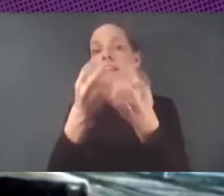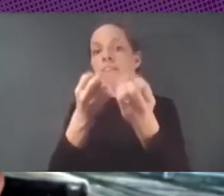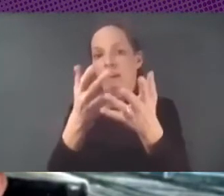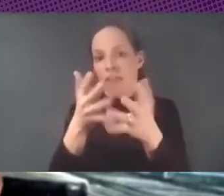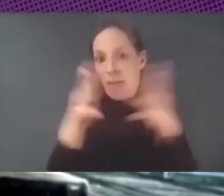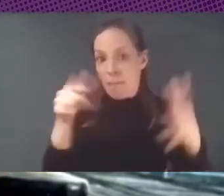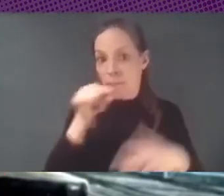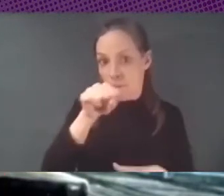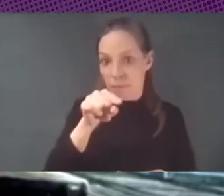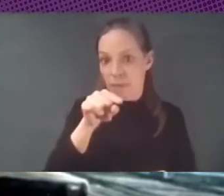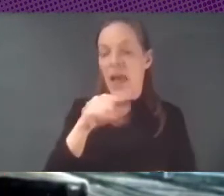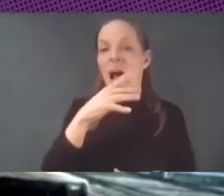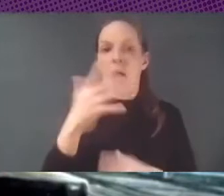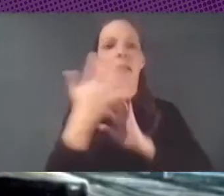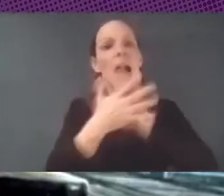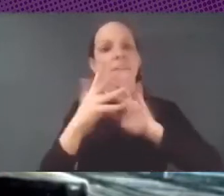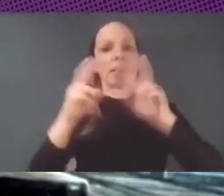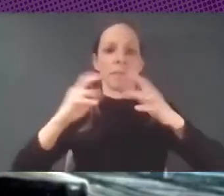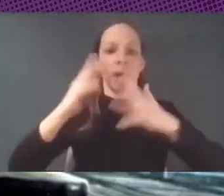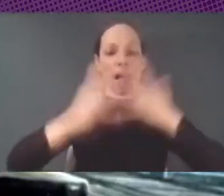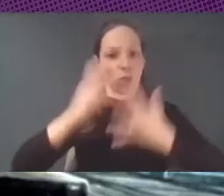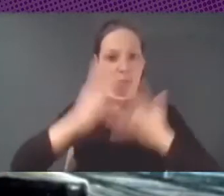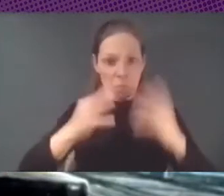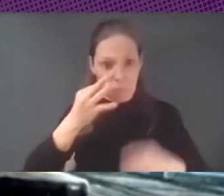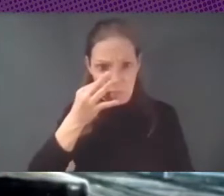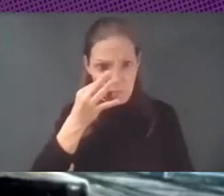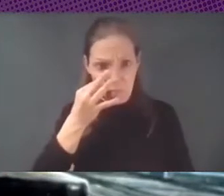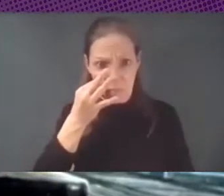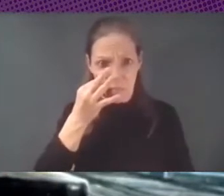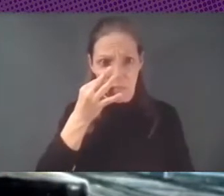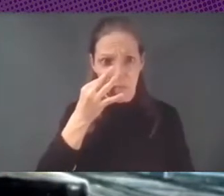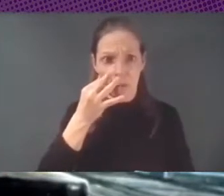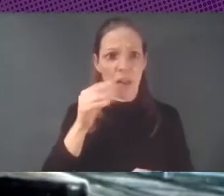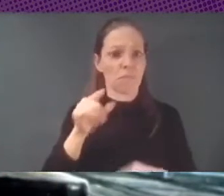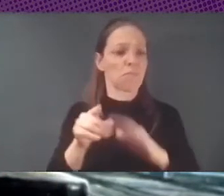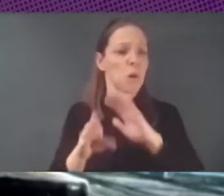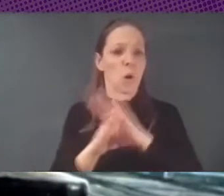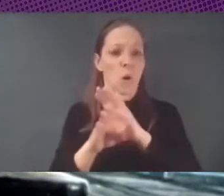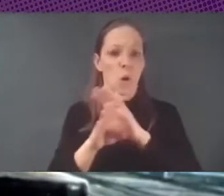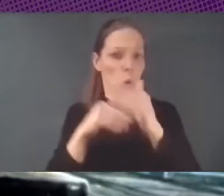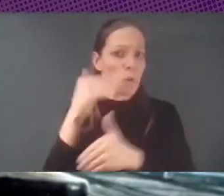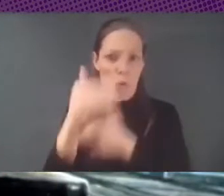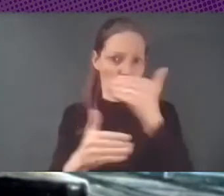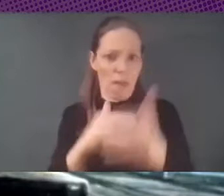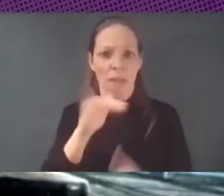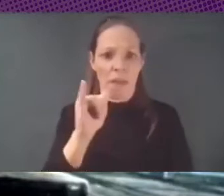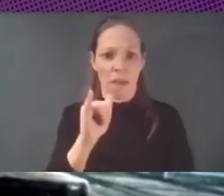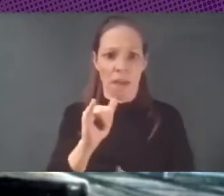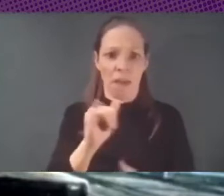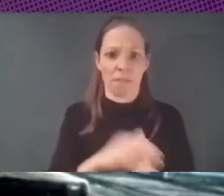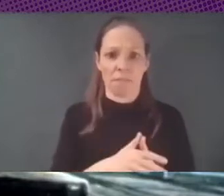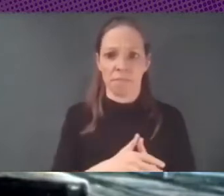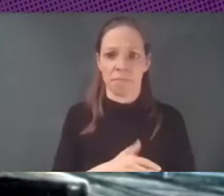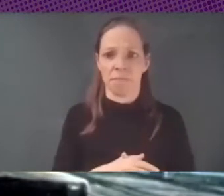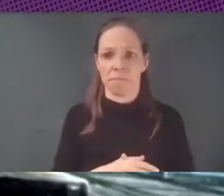algoritmos pero las cuestiones son hay una continuidad aquí pero también hay un marco que se pregunta